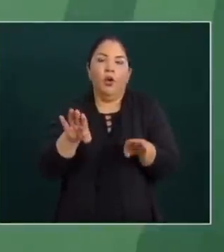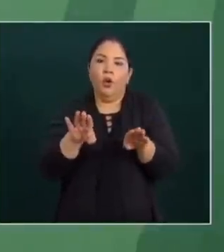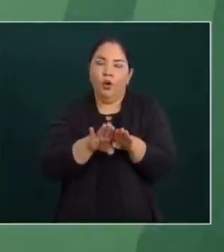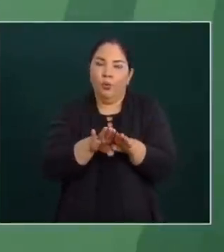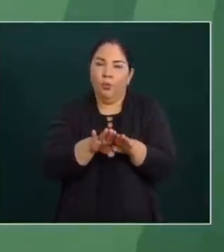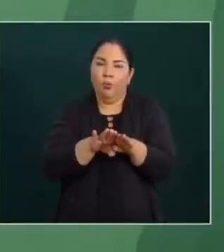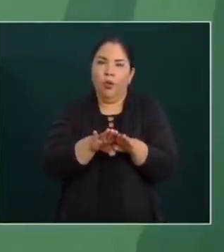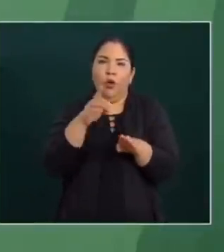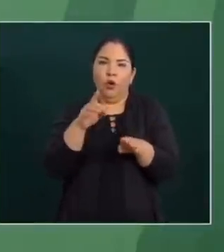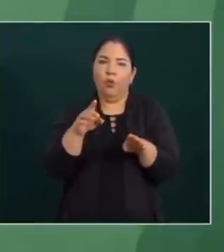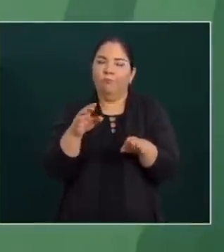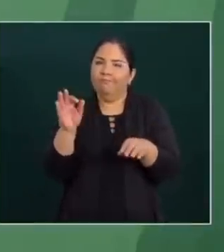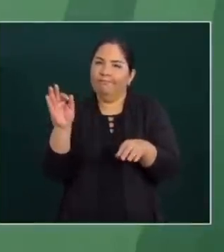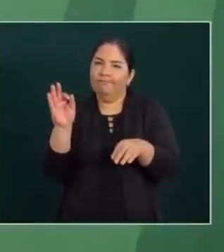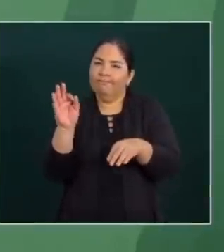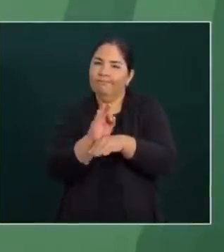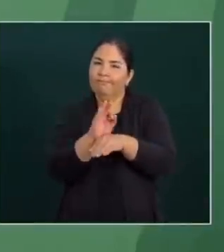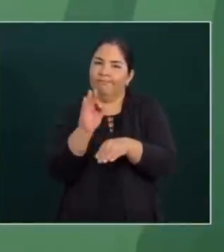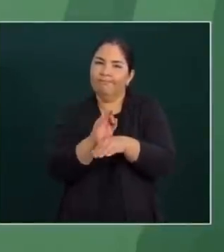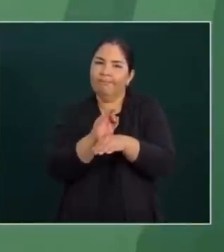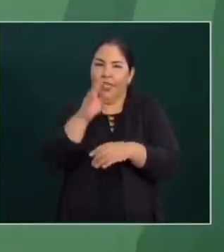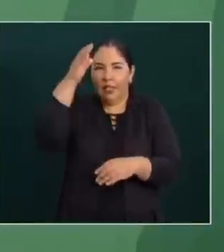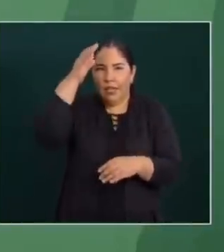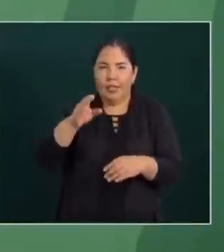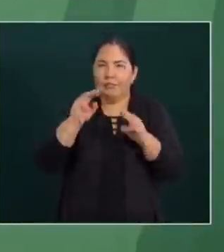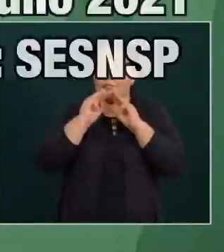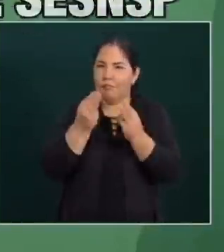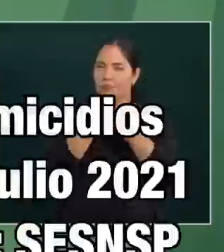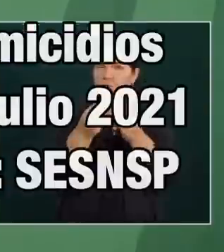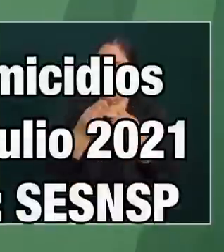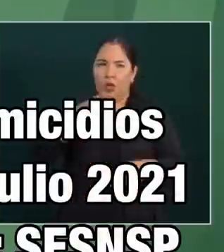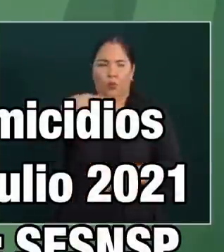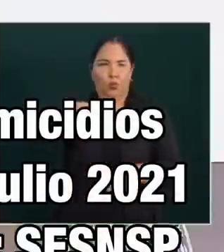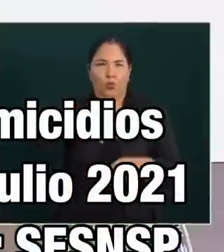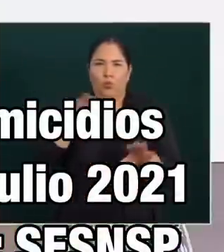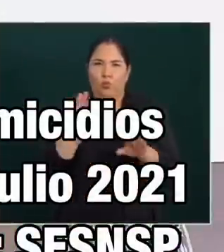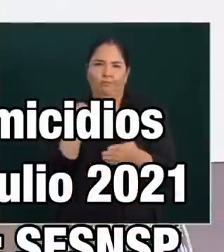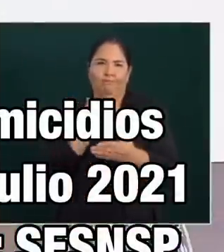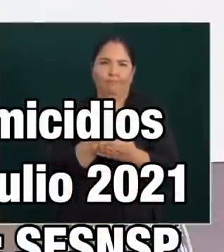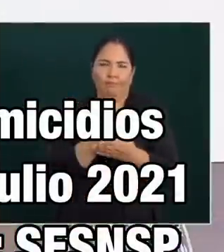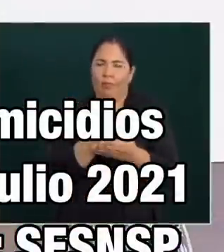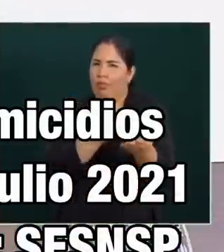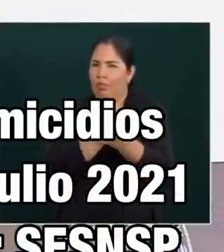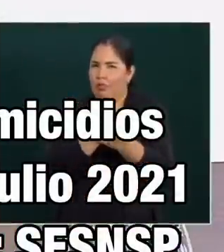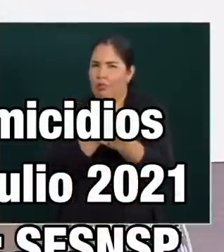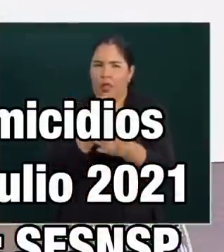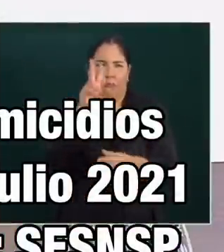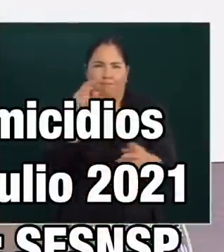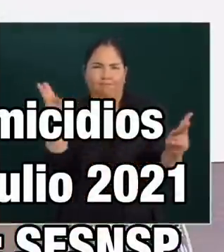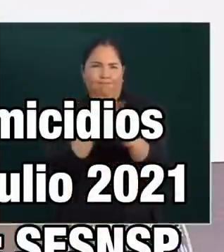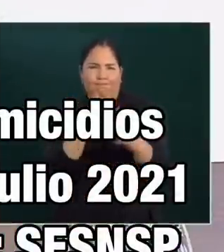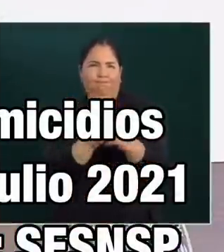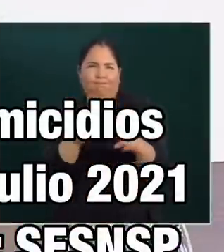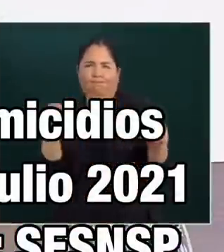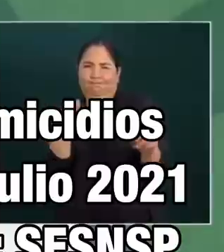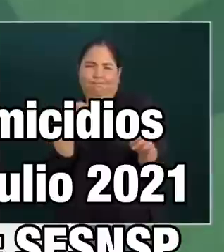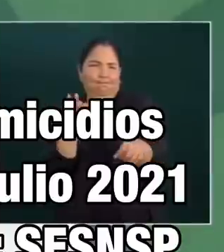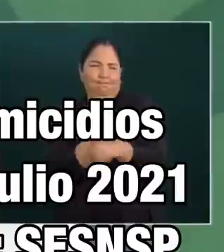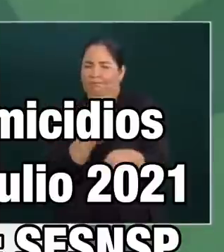enfrentar a la delincuencia. Nosotros desde que llegamos decidimos no declarar la guerra a nadie